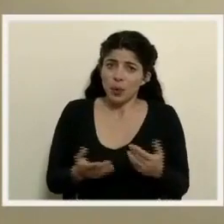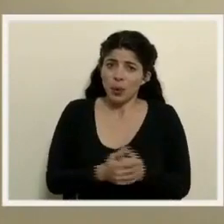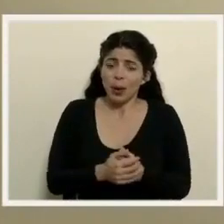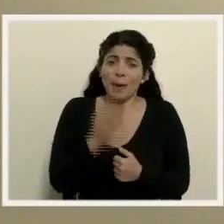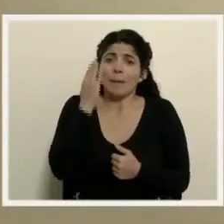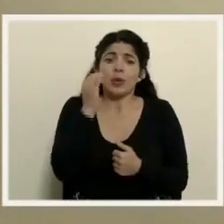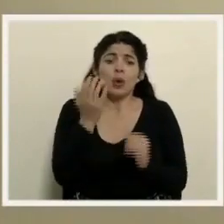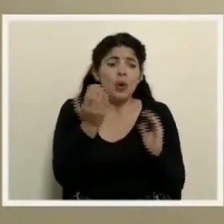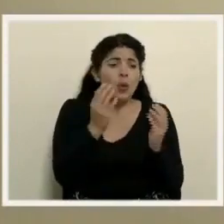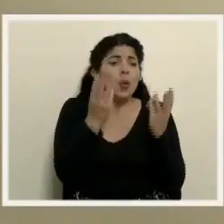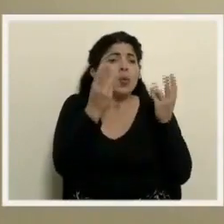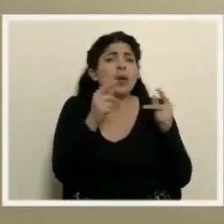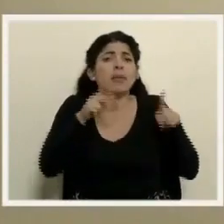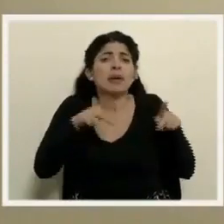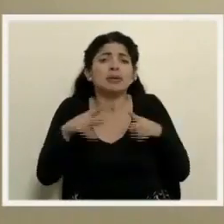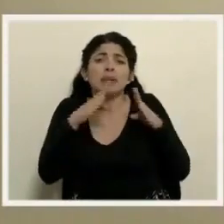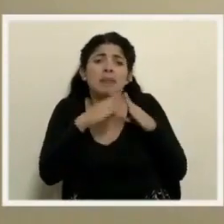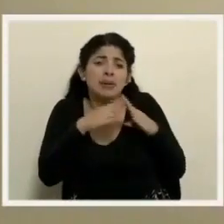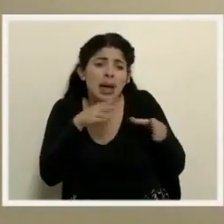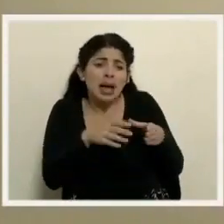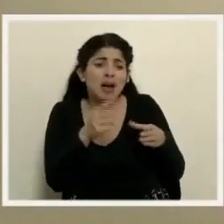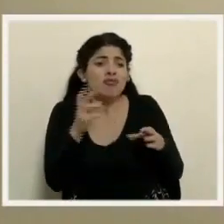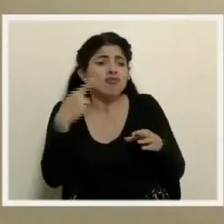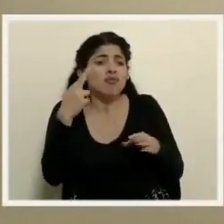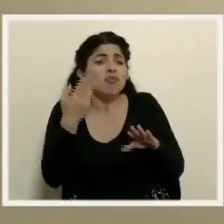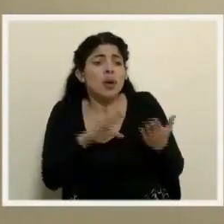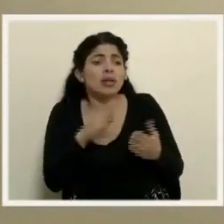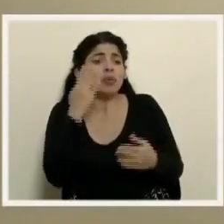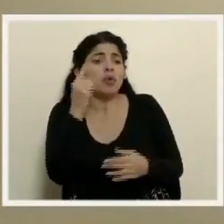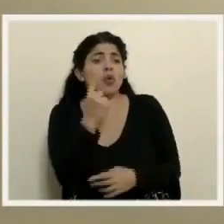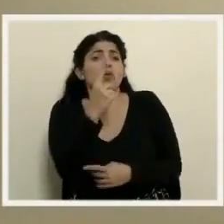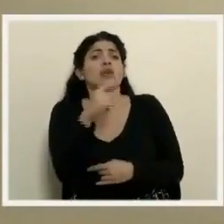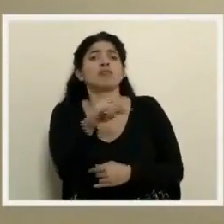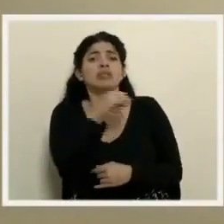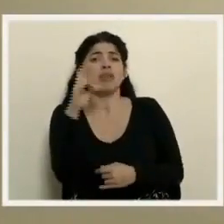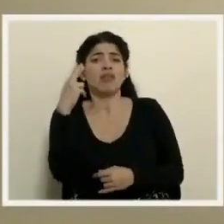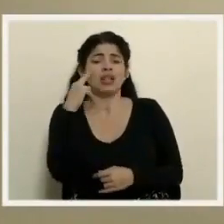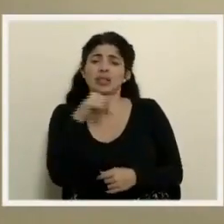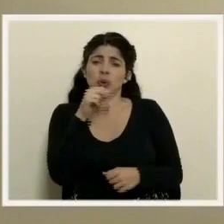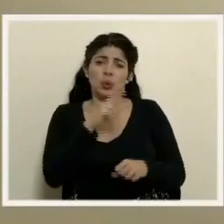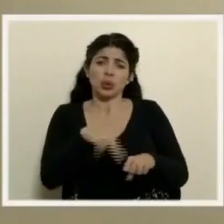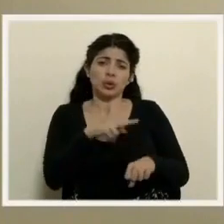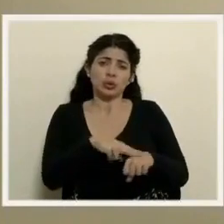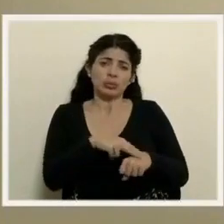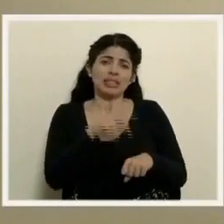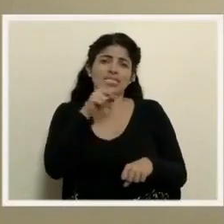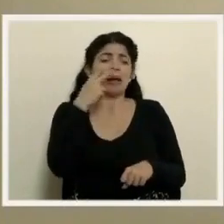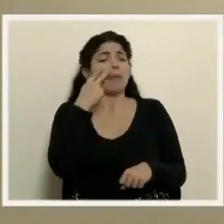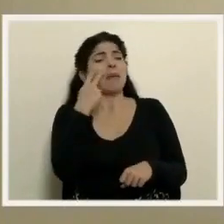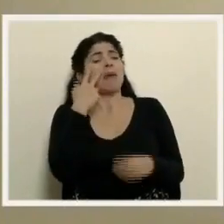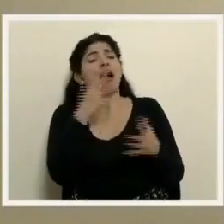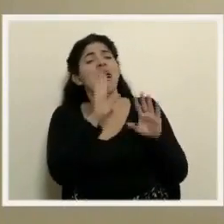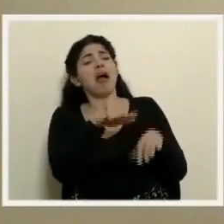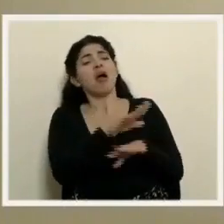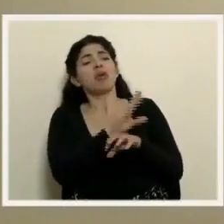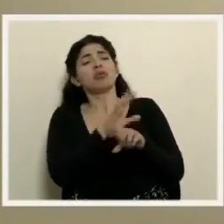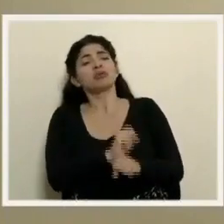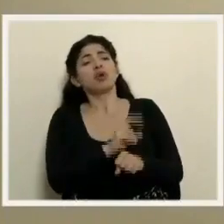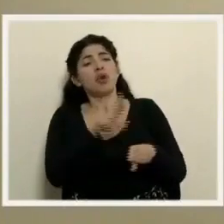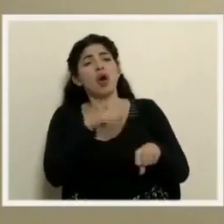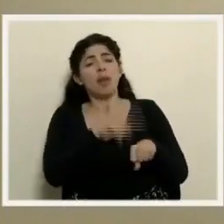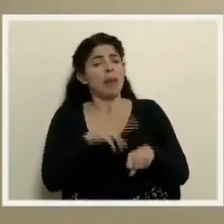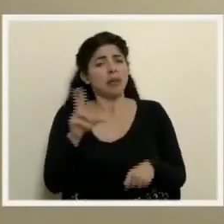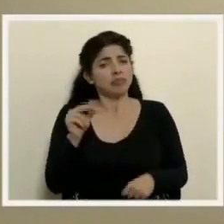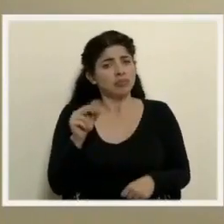sentido de la proporción de población por una sola causa. Por una sola causa, eso no es lo normal. Tenemos que dejar de verlo como algo normal. Y en algún momento